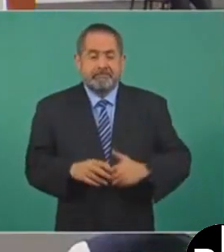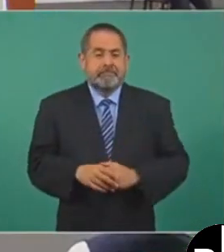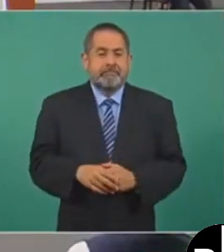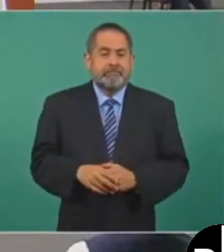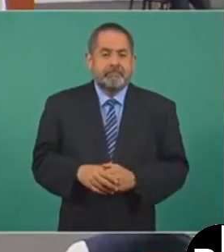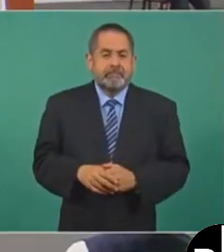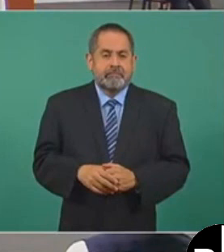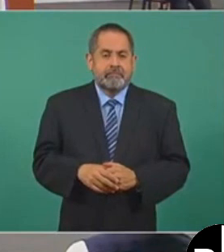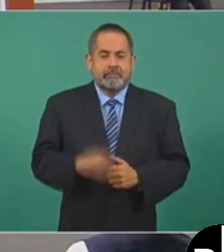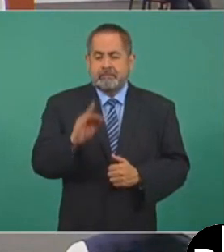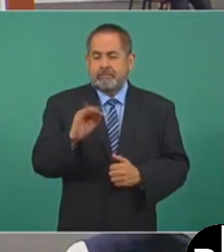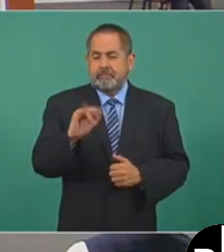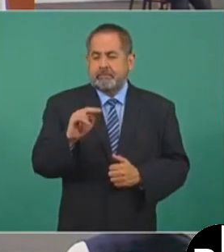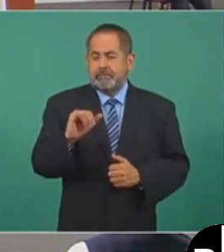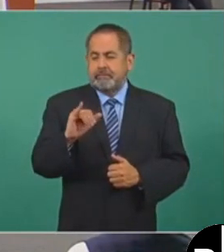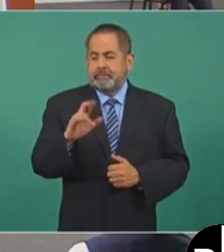El financiero también.